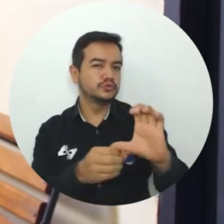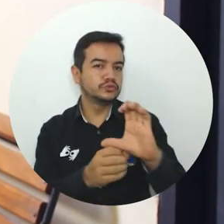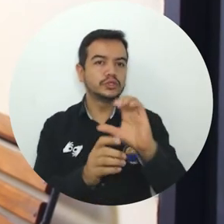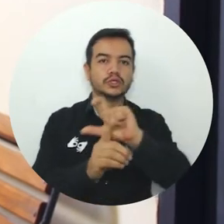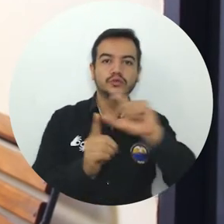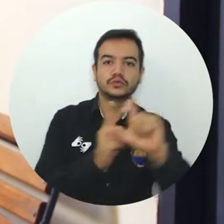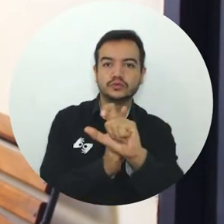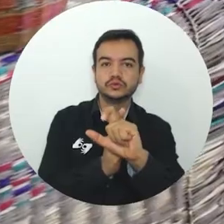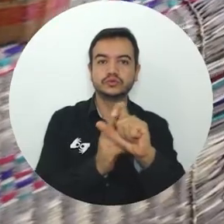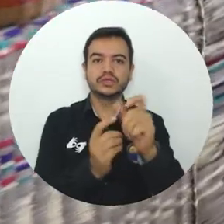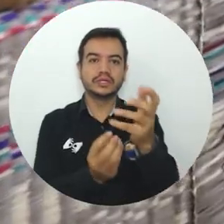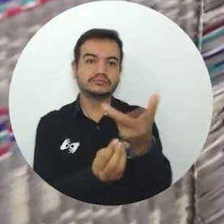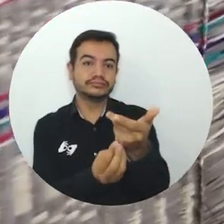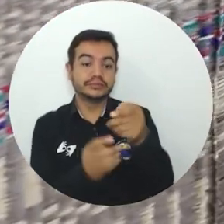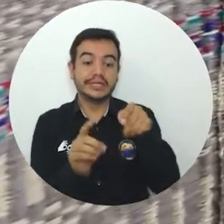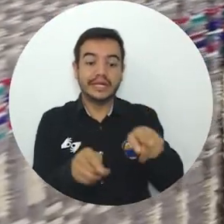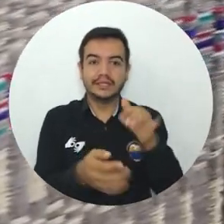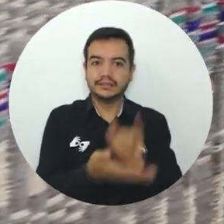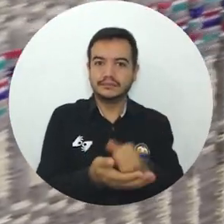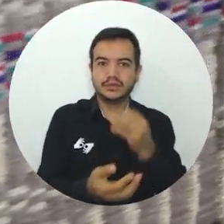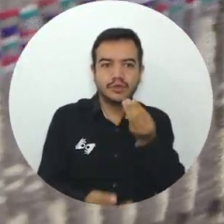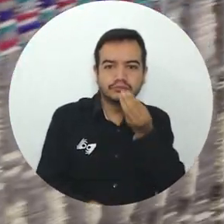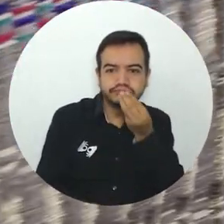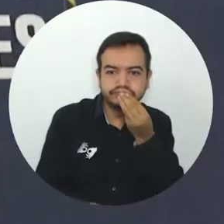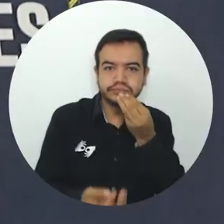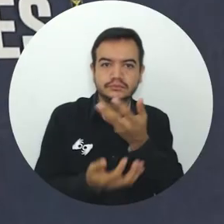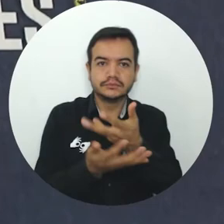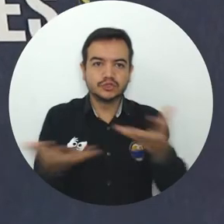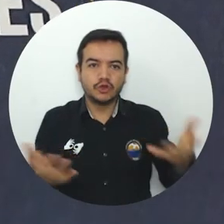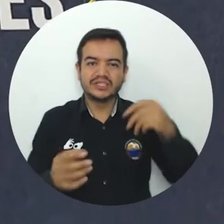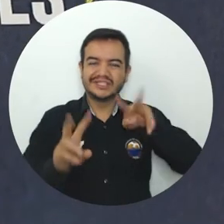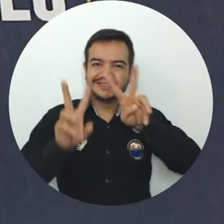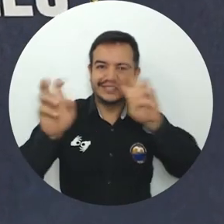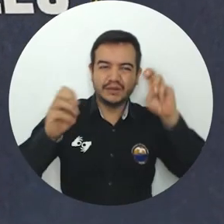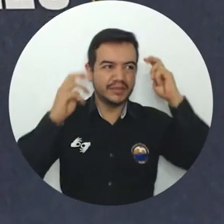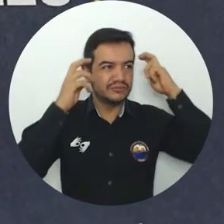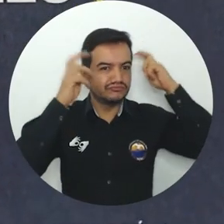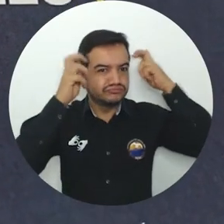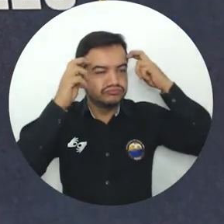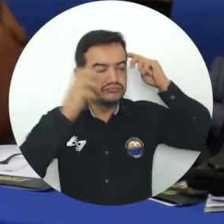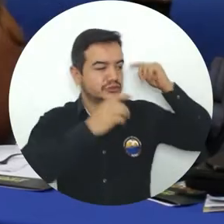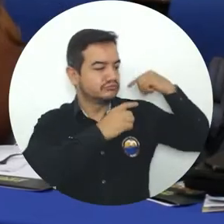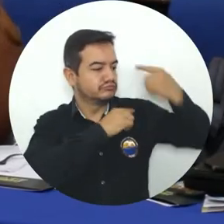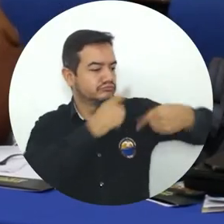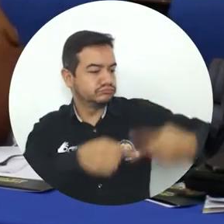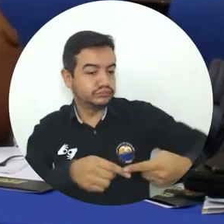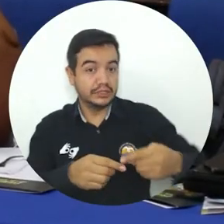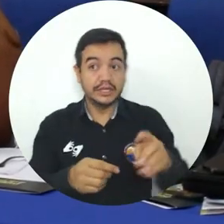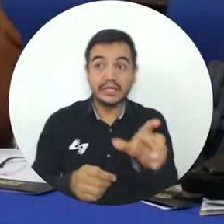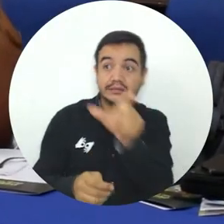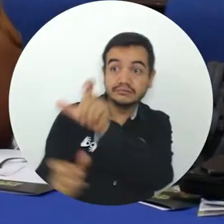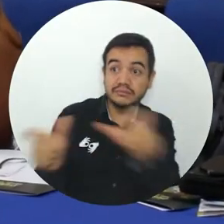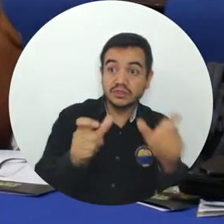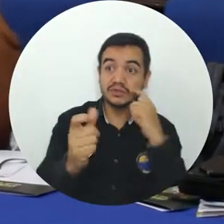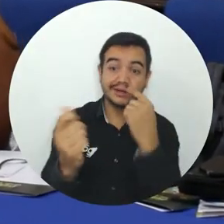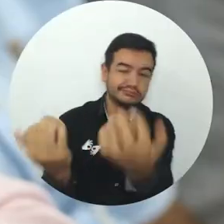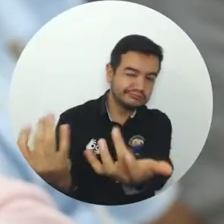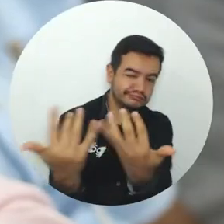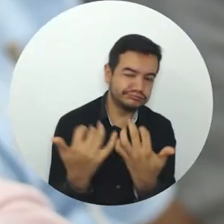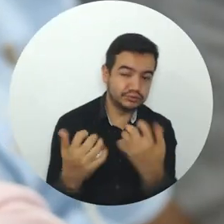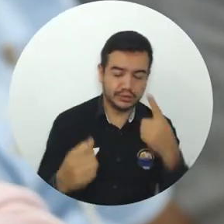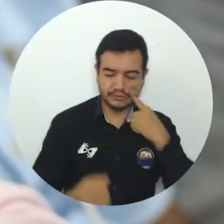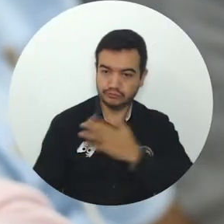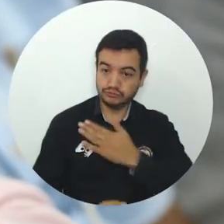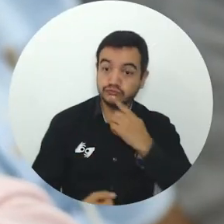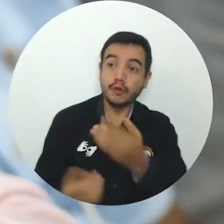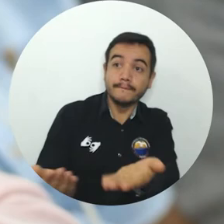de sabores y saberes ancestrales. Y creo que todos los amarillos y todas las personas que por estos días estarán en la ciudad no se